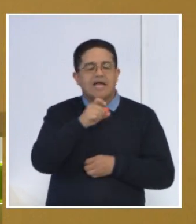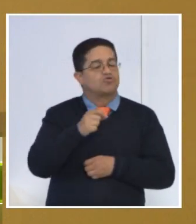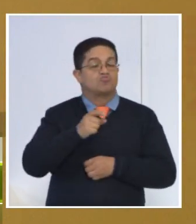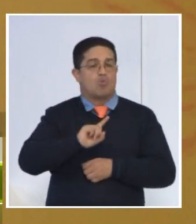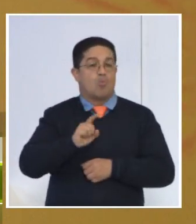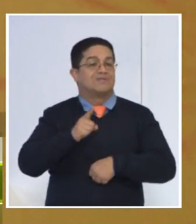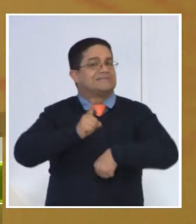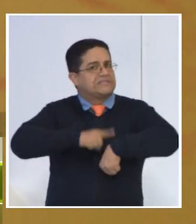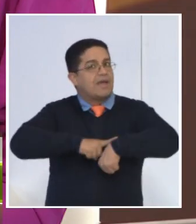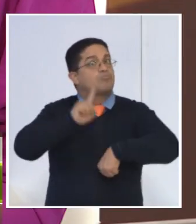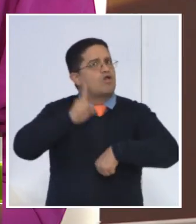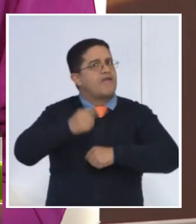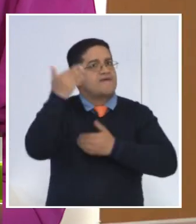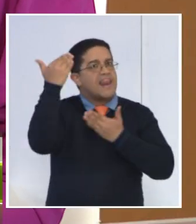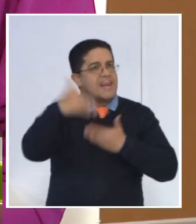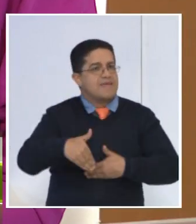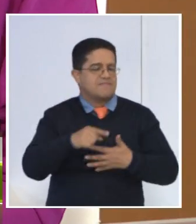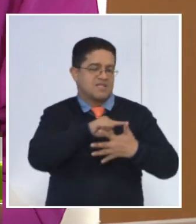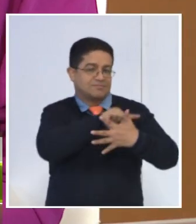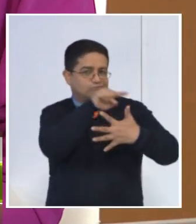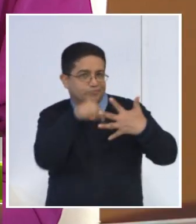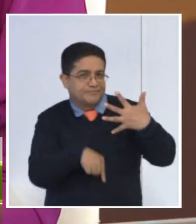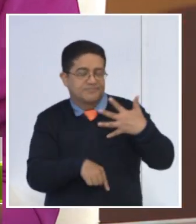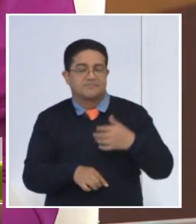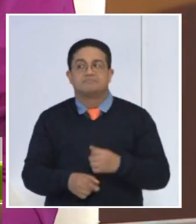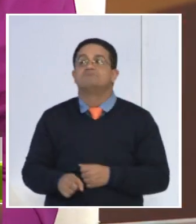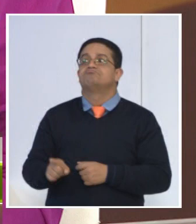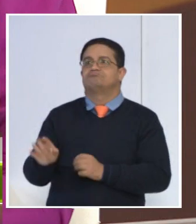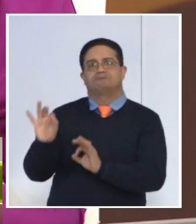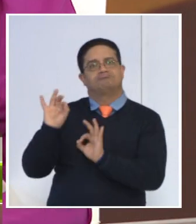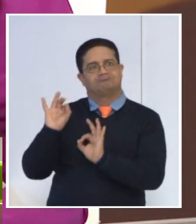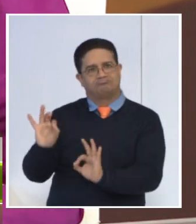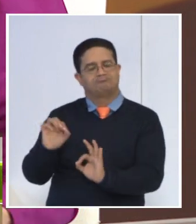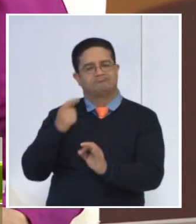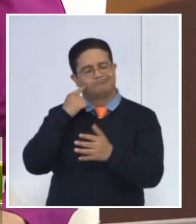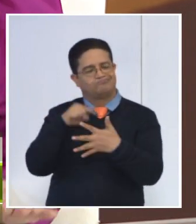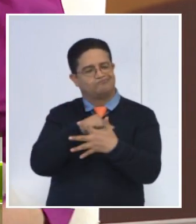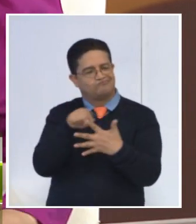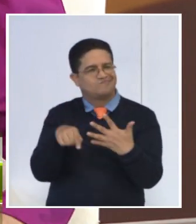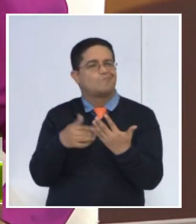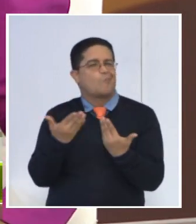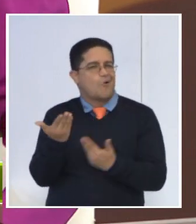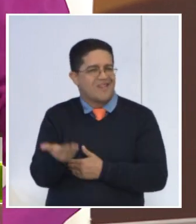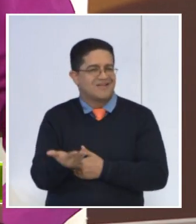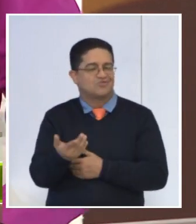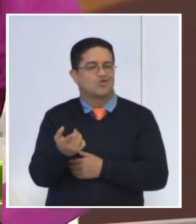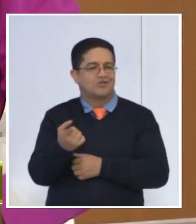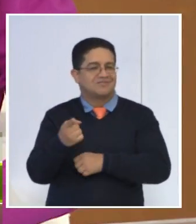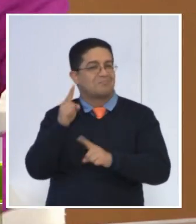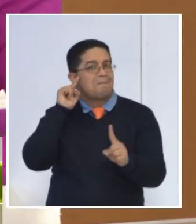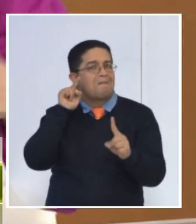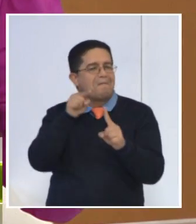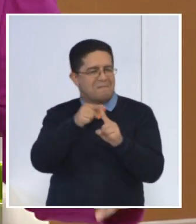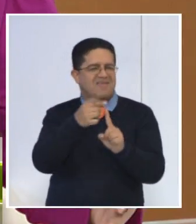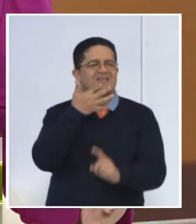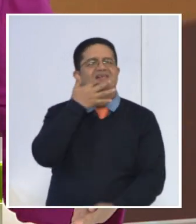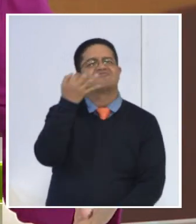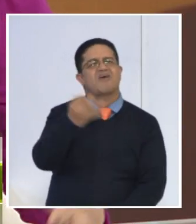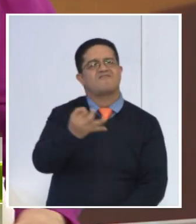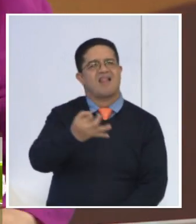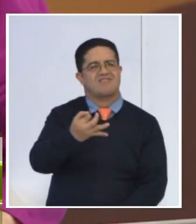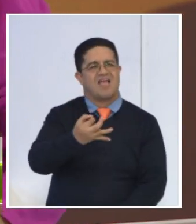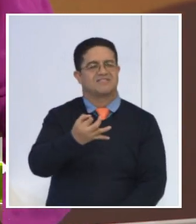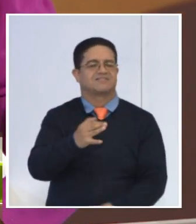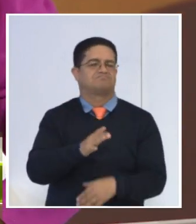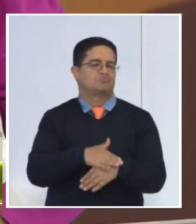para poder cumplirse. Por supuesto, tener todo esto claramente establecido. Por eso hablamos de metas realistas. Porque sí, claro que